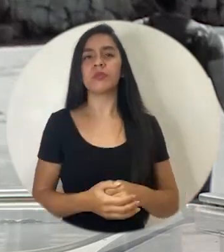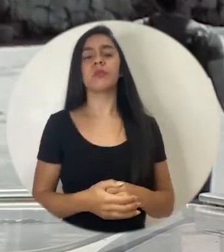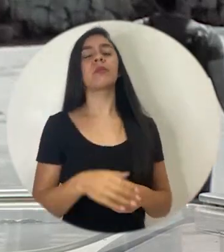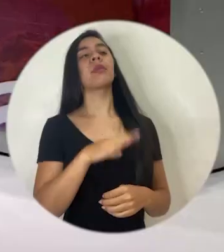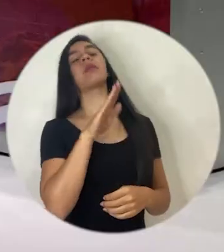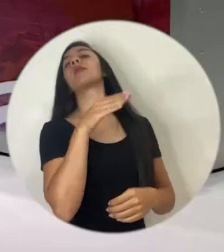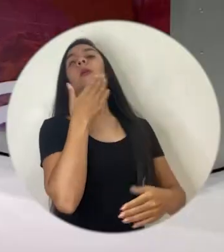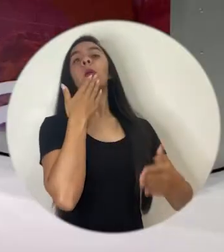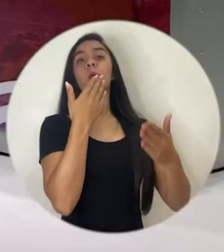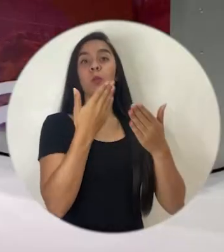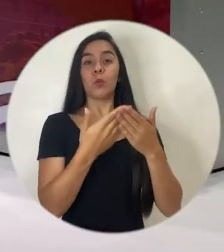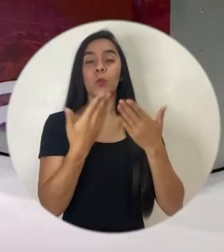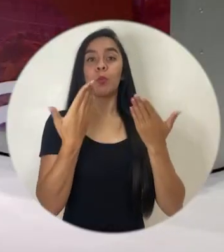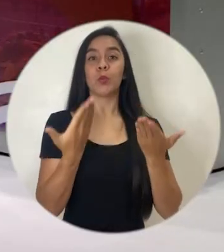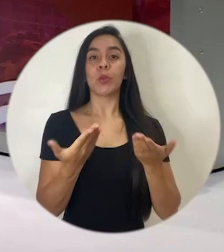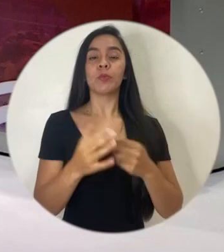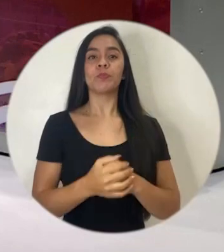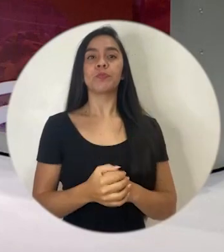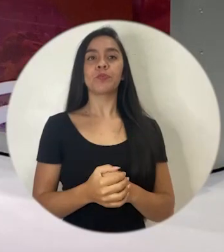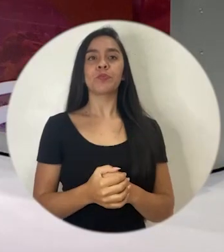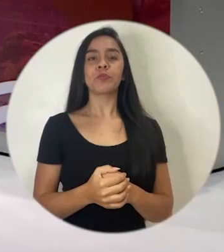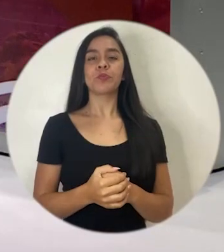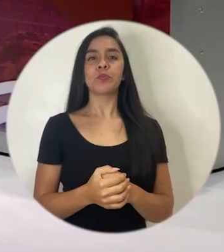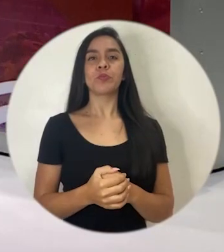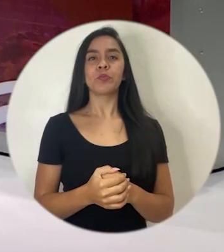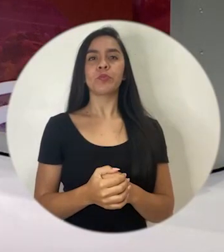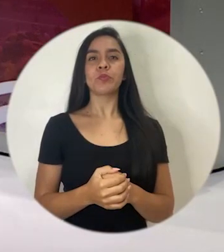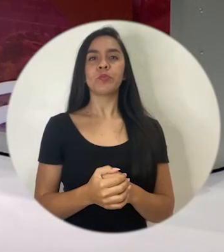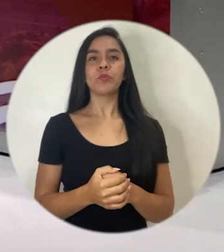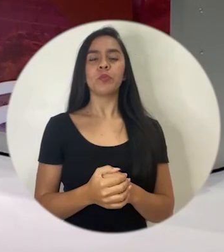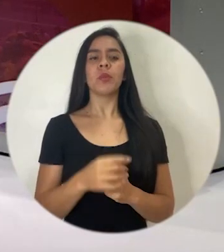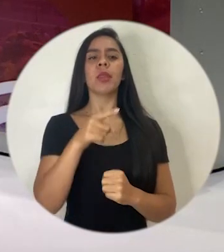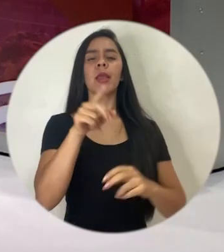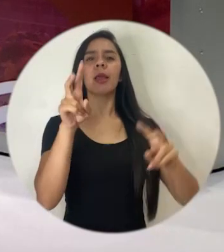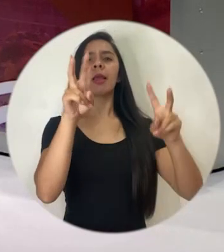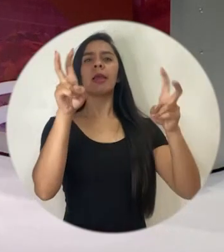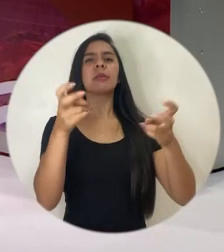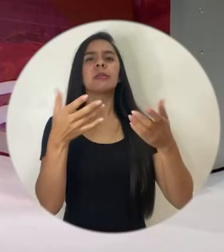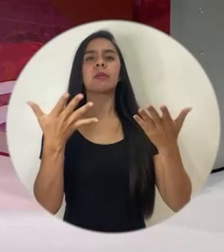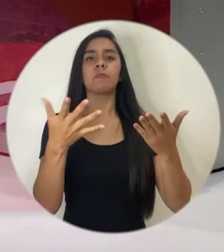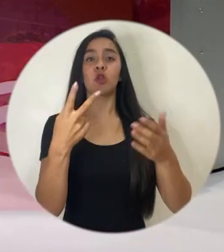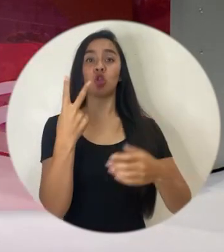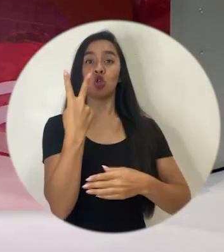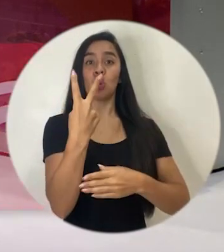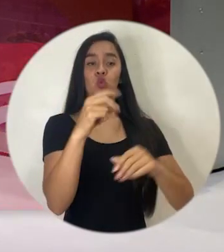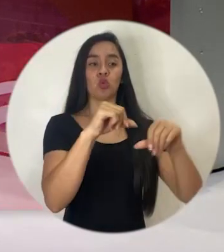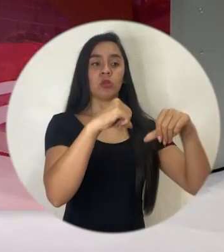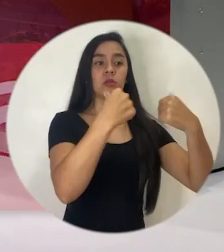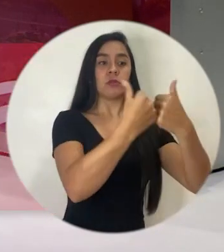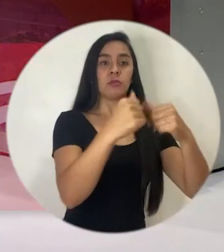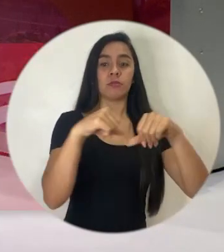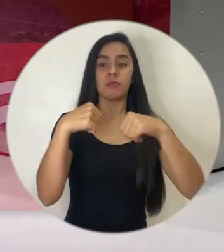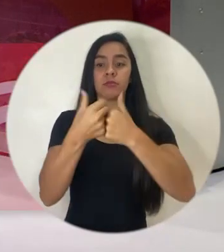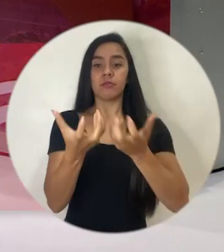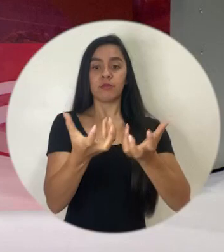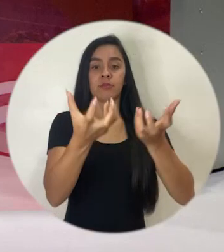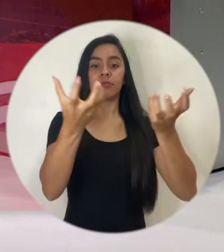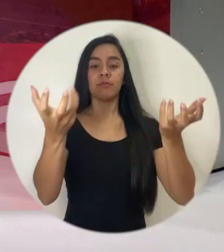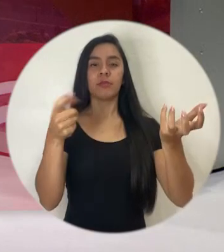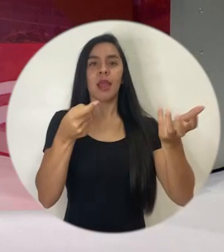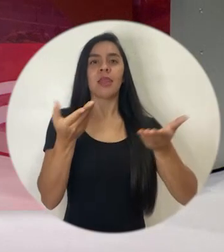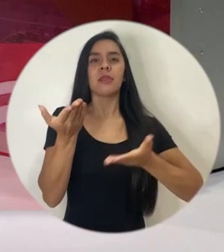Bueno, básicamente lo que estamos hablando es dos segmentos muy importantes del mercado